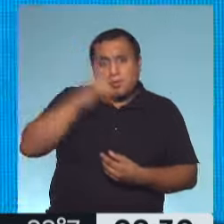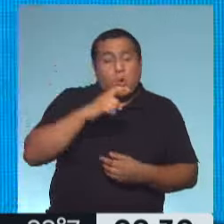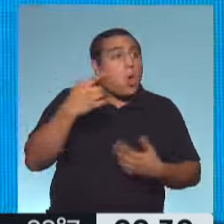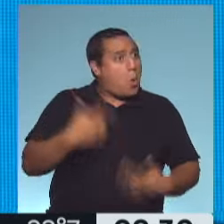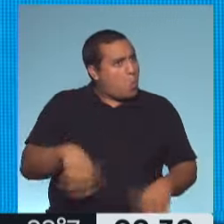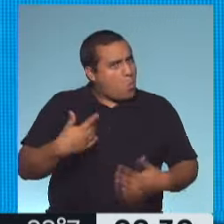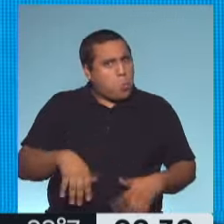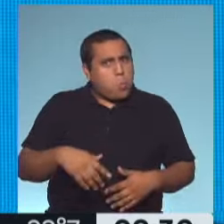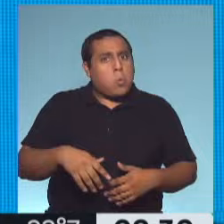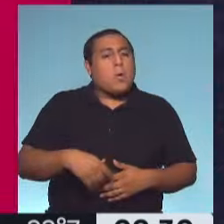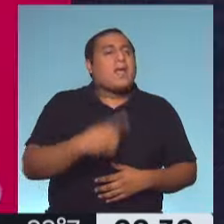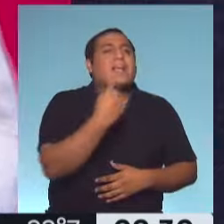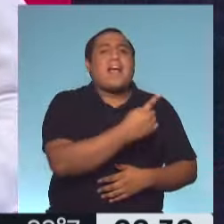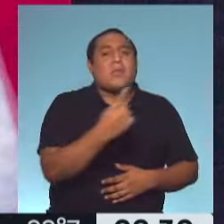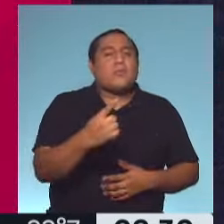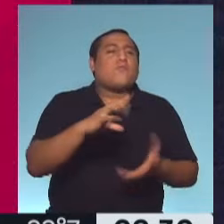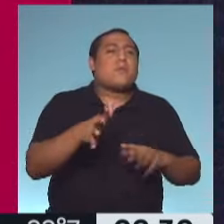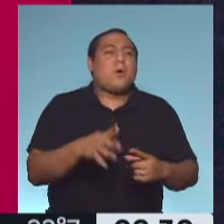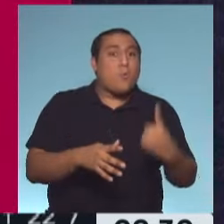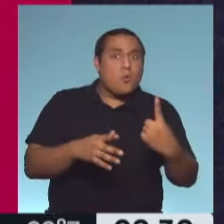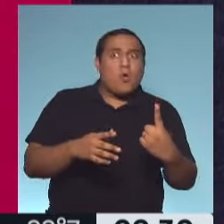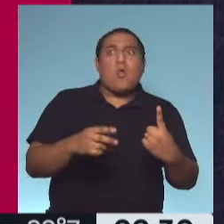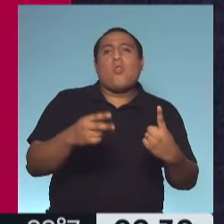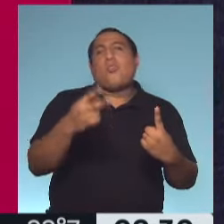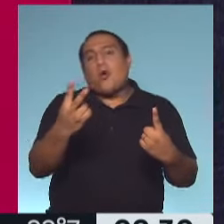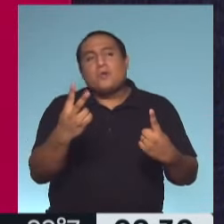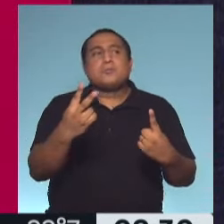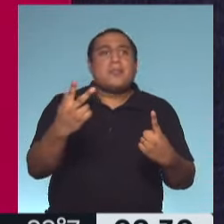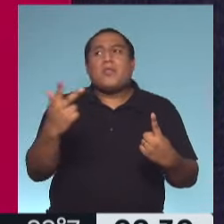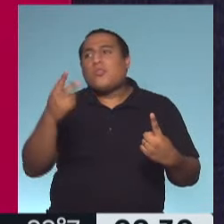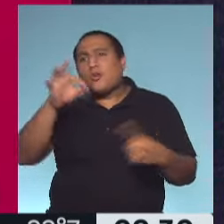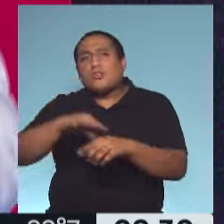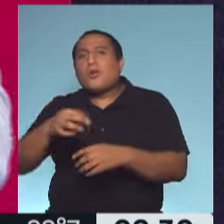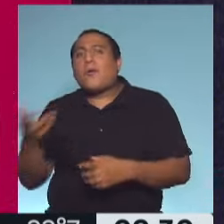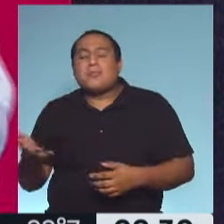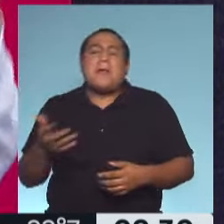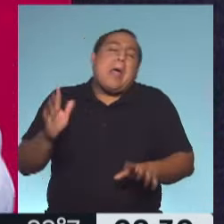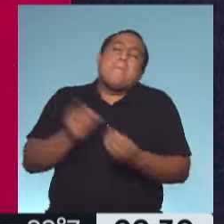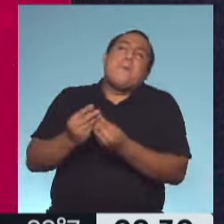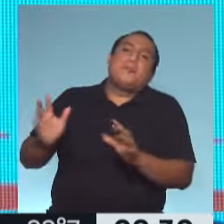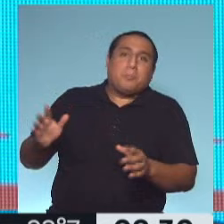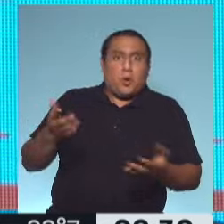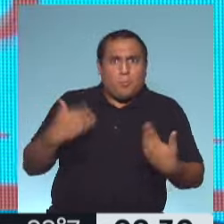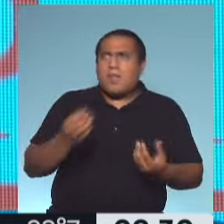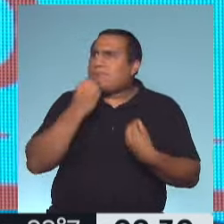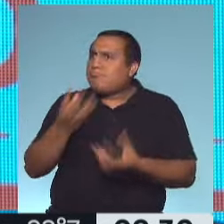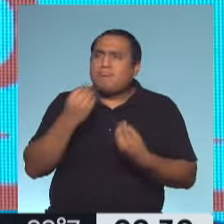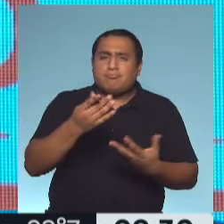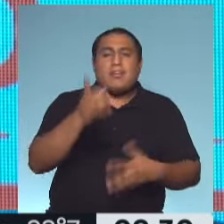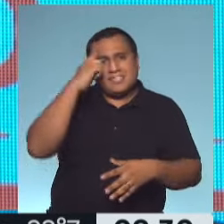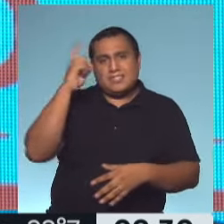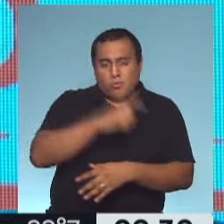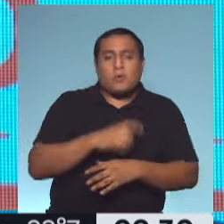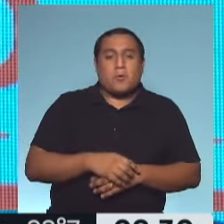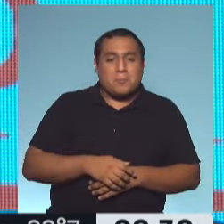Hay dos cuantos hay por cada individuo. No sé cuántos hay, pero hay muchos. Hay muchos, así que podemos desanudarnos. Sí, eso es muy importante. Los